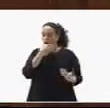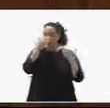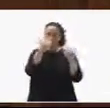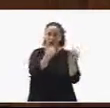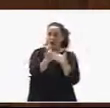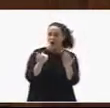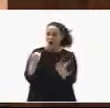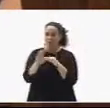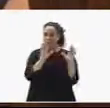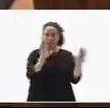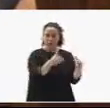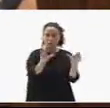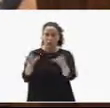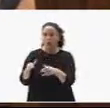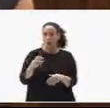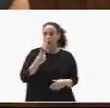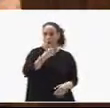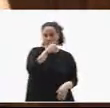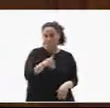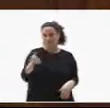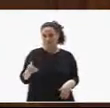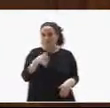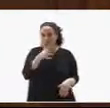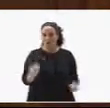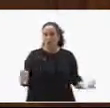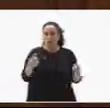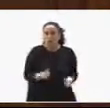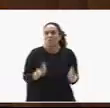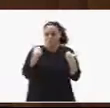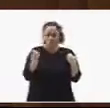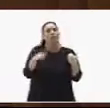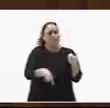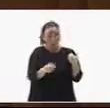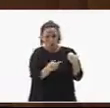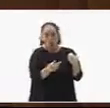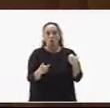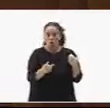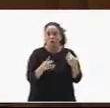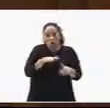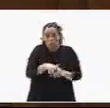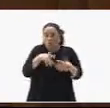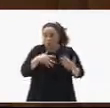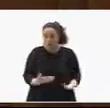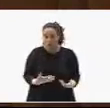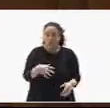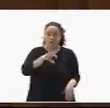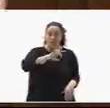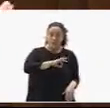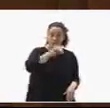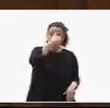en parte son corresponsables de esta situación. Señores y señoras del Partido Popular,